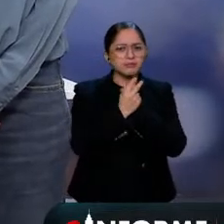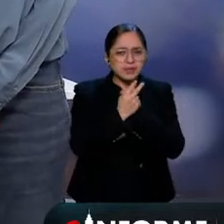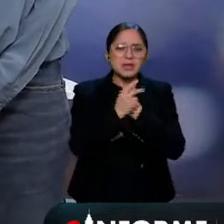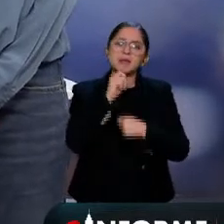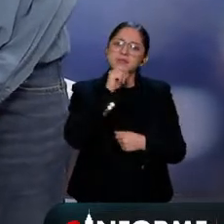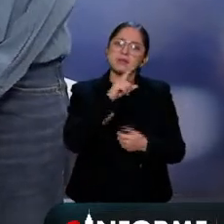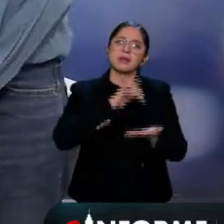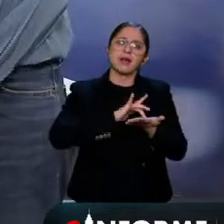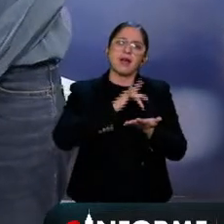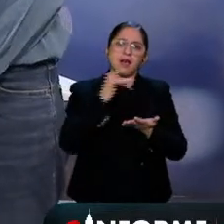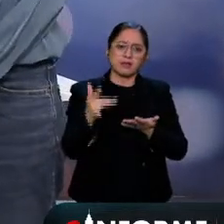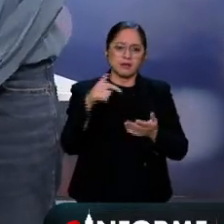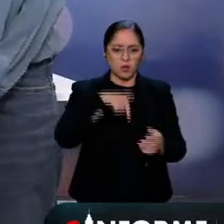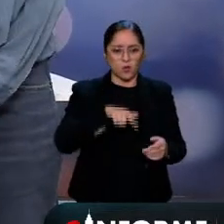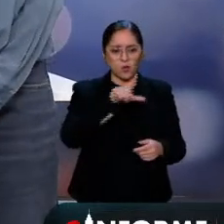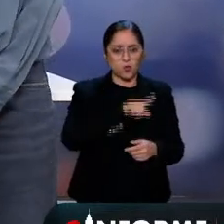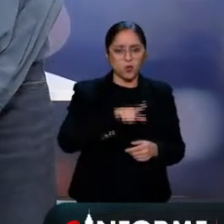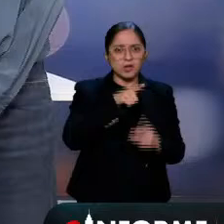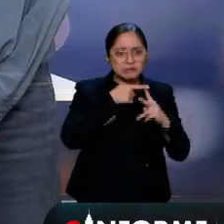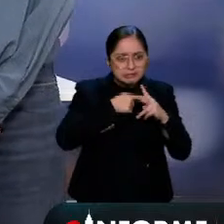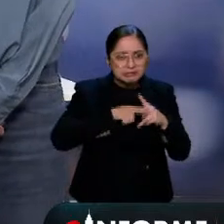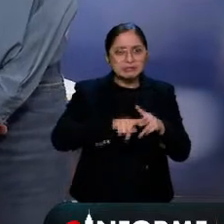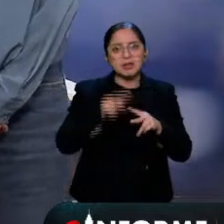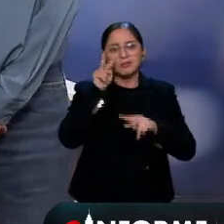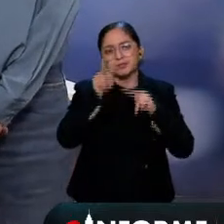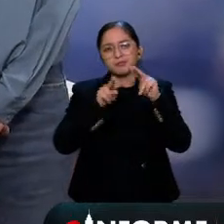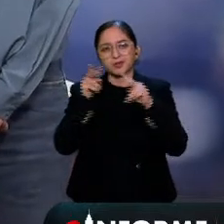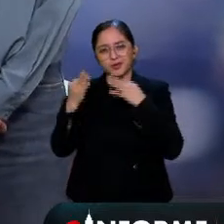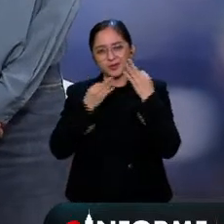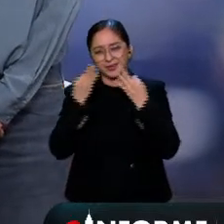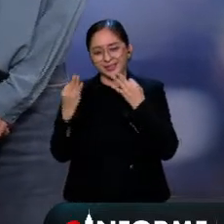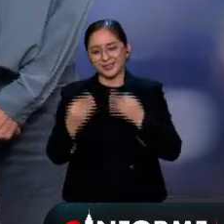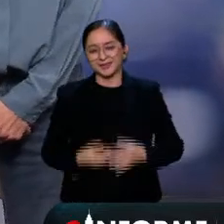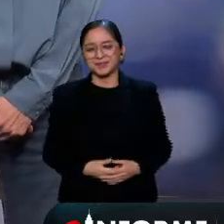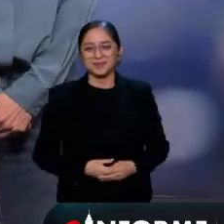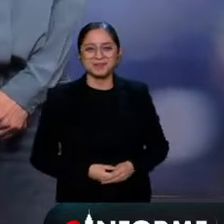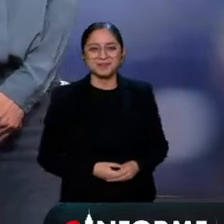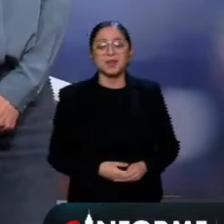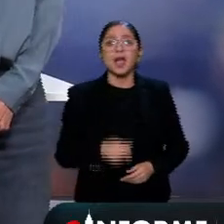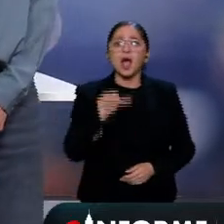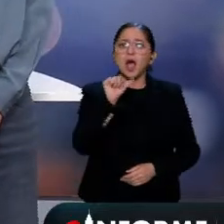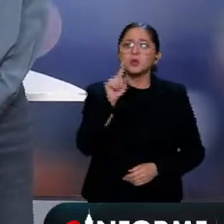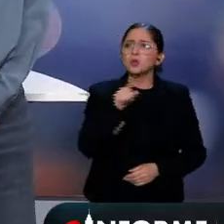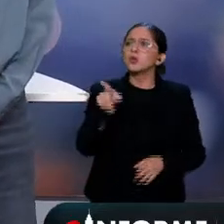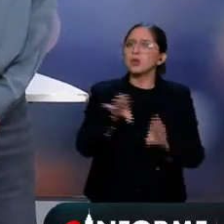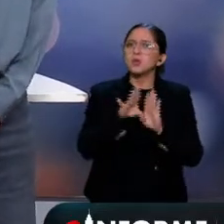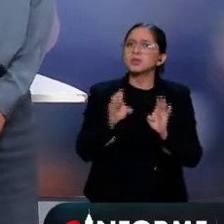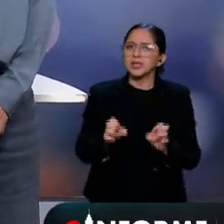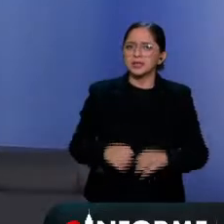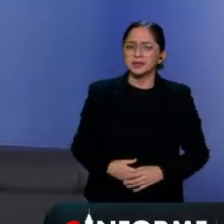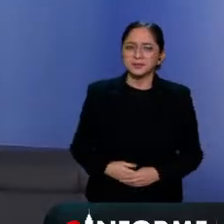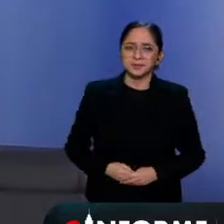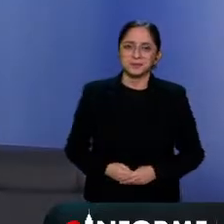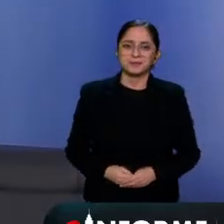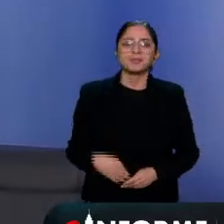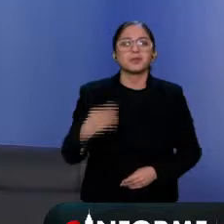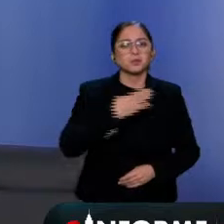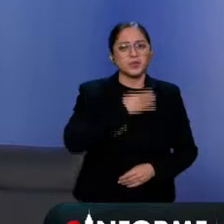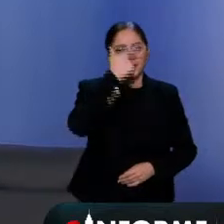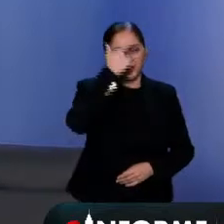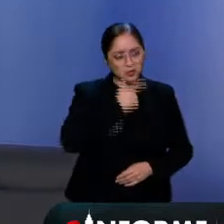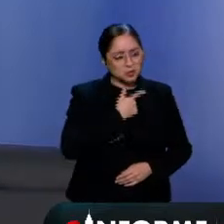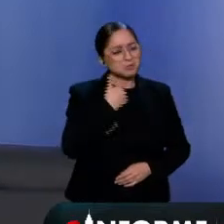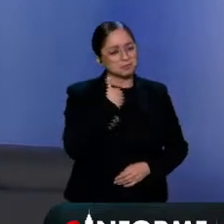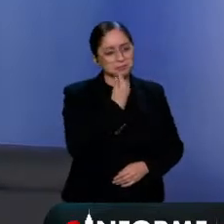nosotros. Azul, ¿cómo estás? Muy buenas noches. Muy buenas noches, Juan, muy buenas noches. Bienvenido a este arranque de semana y pues sí es lunes y vamos